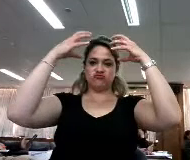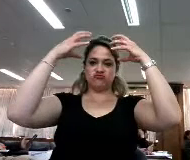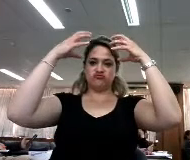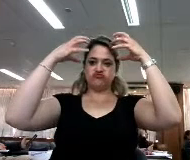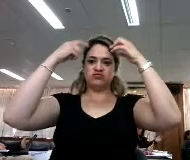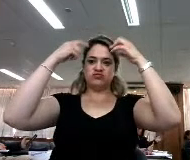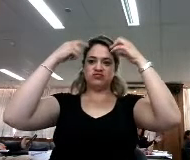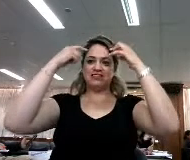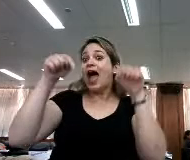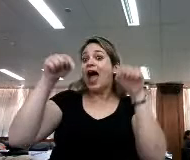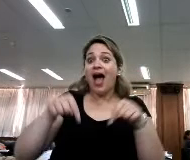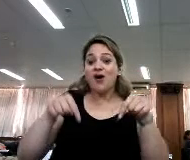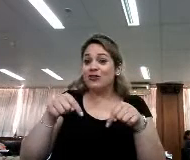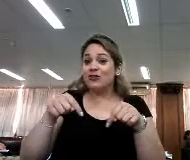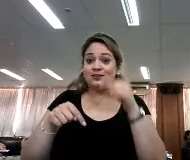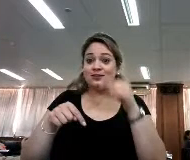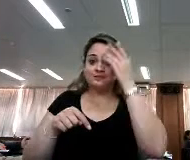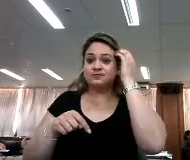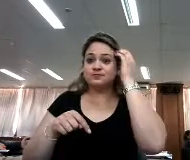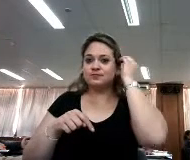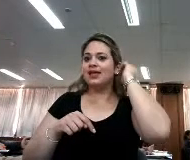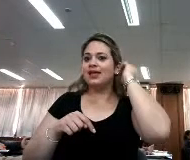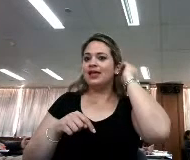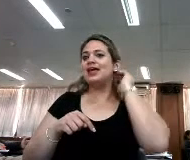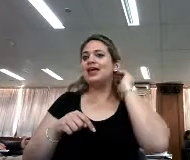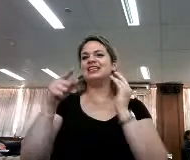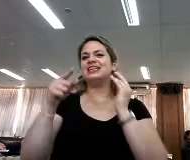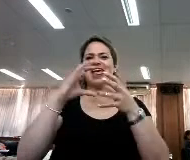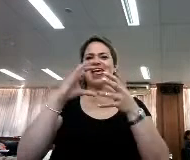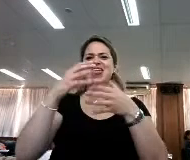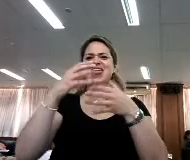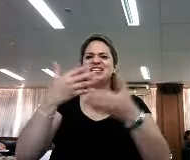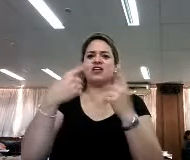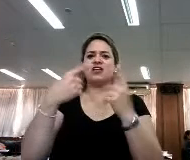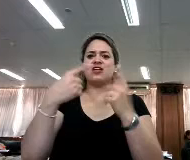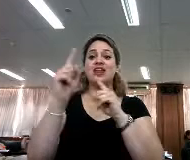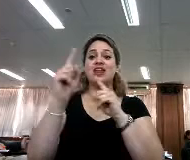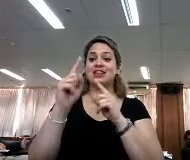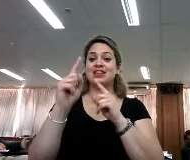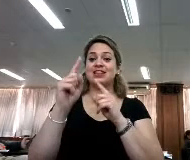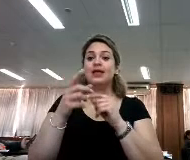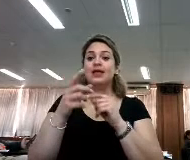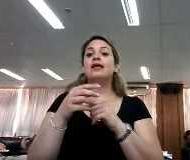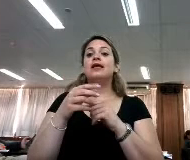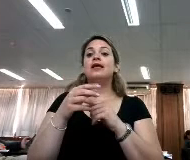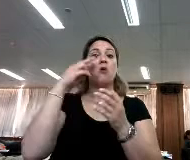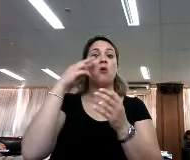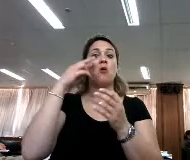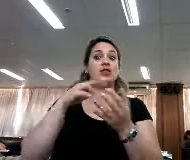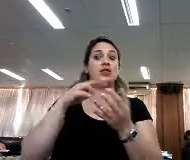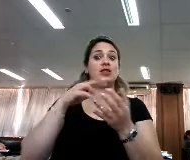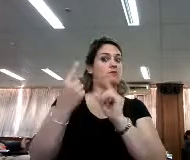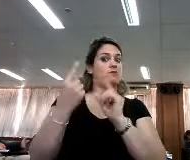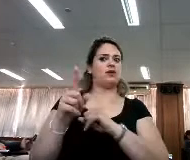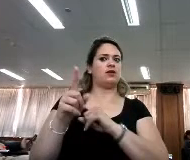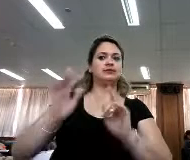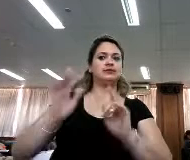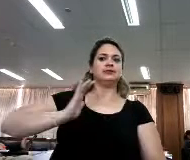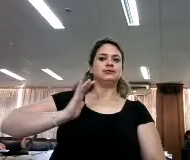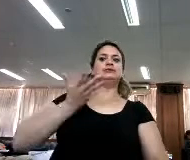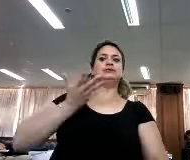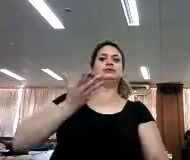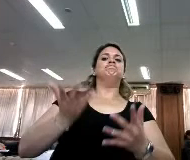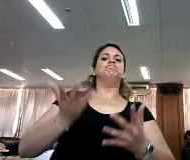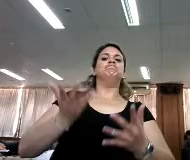ahorita estamos viviendo otro tipo de desarrollo, estamos leyendo de manera distinta, nos asustamos de que estamos leyendo